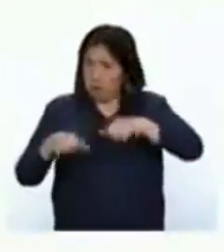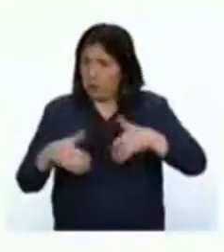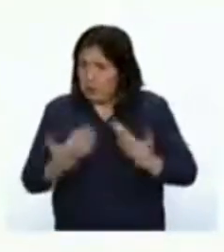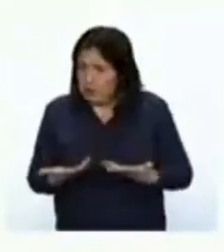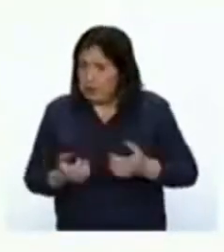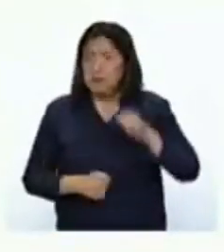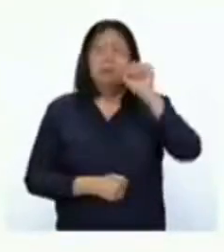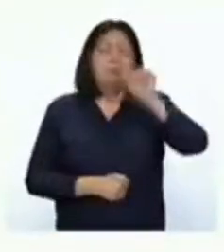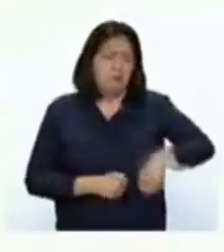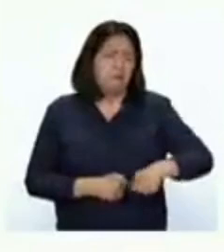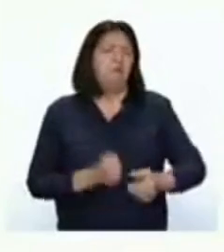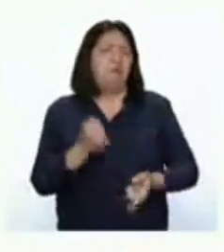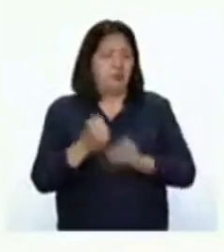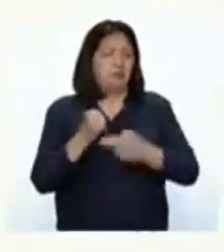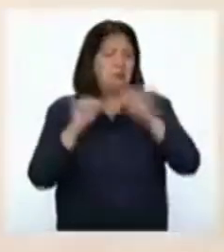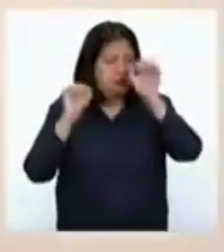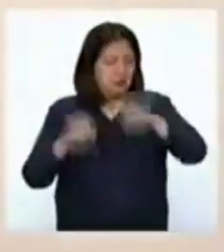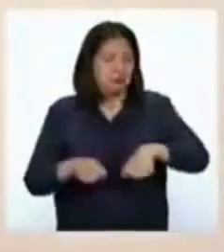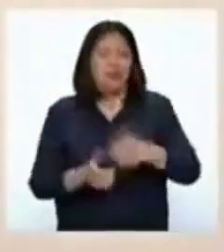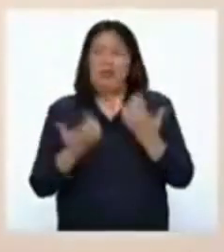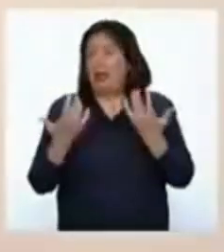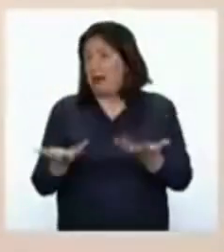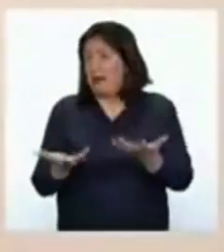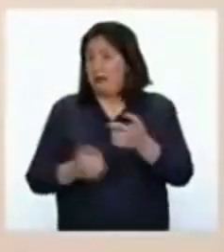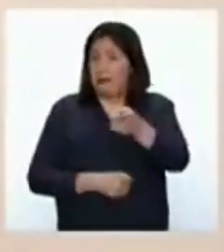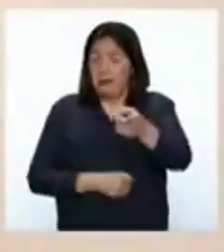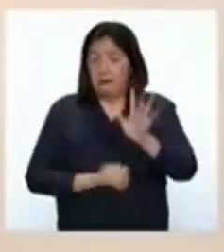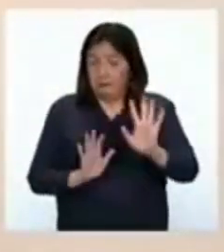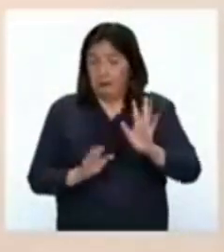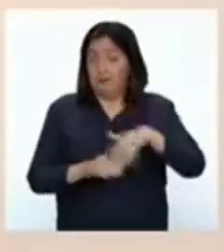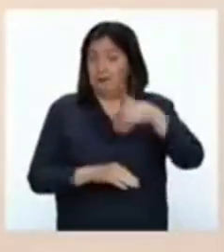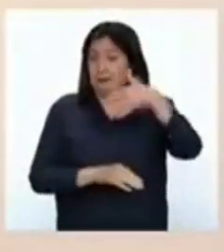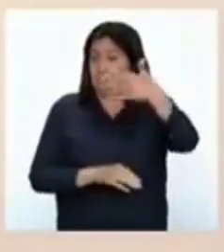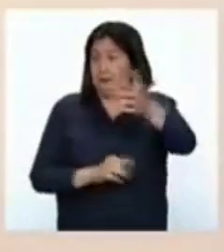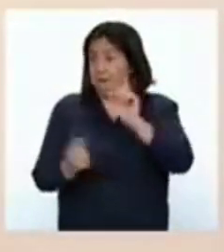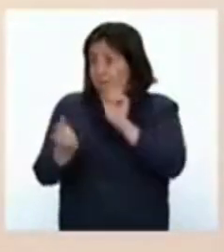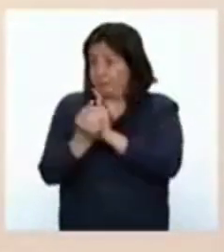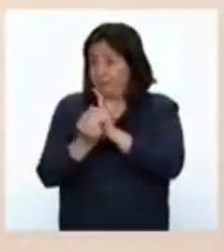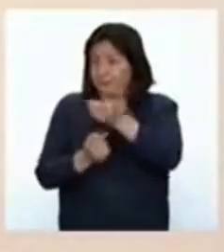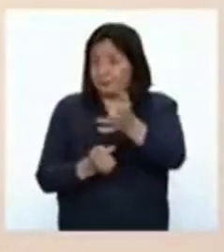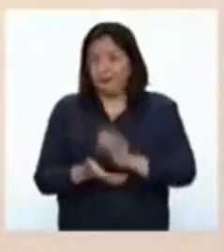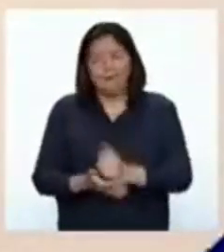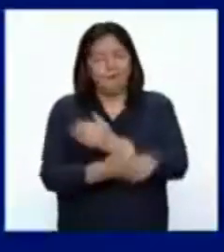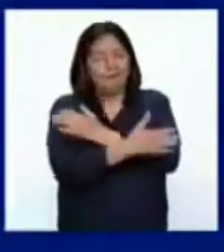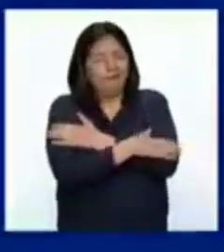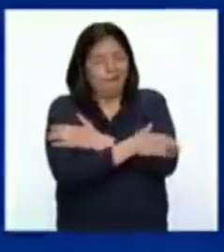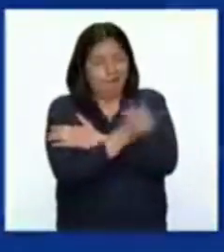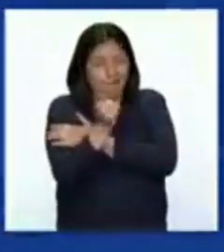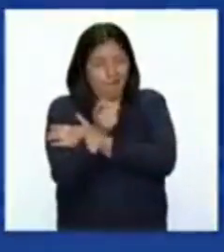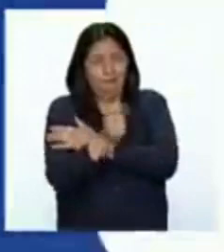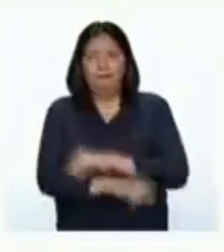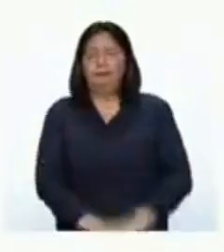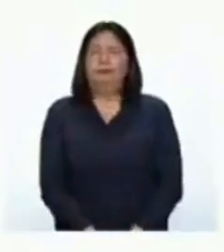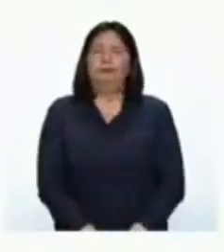Estoy segura que sí. Los dejo por ahora, pero nos veremos muy pronto. Un fuerte abrazo.